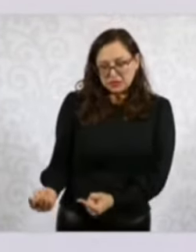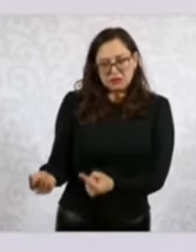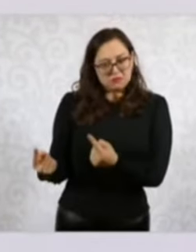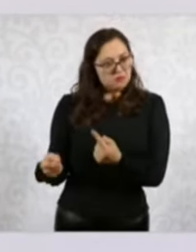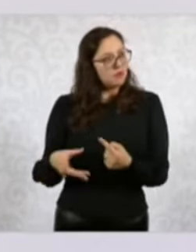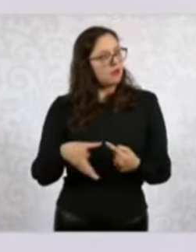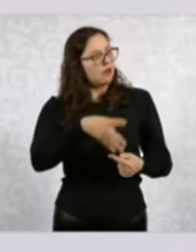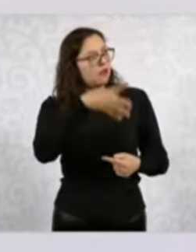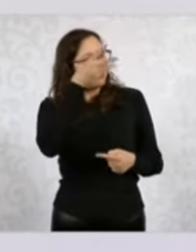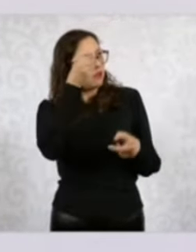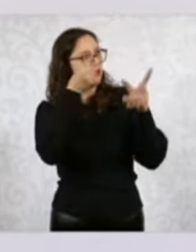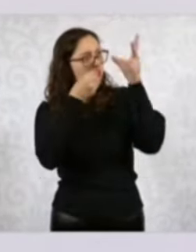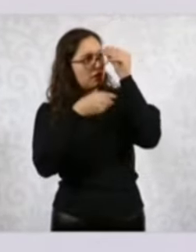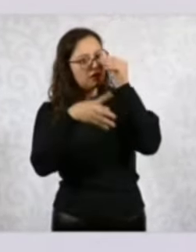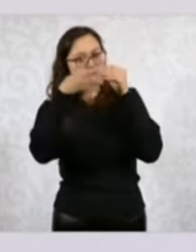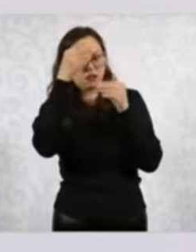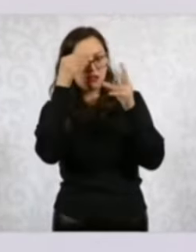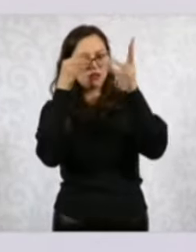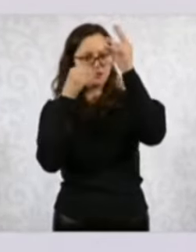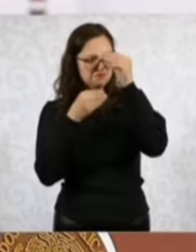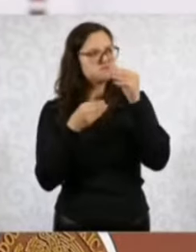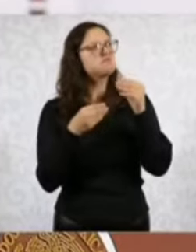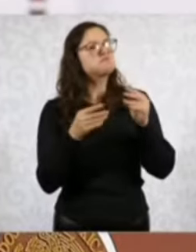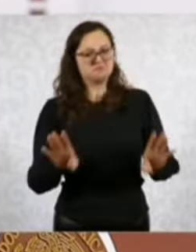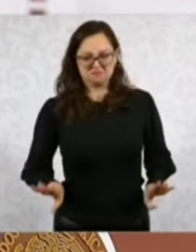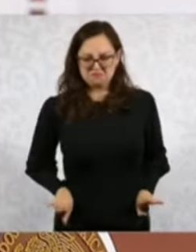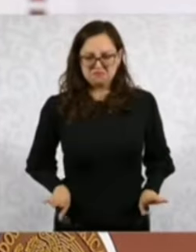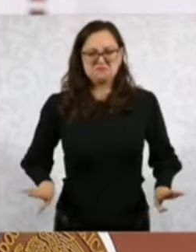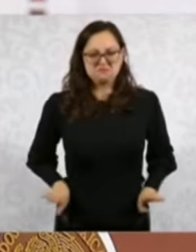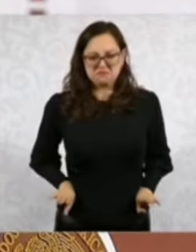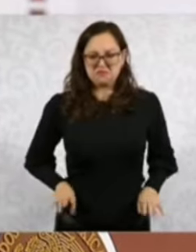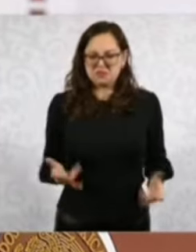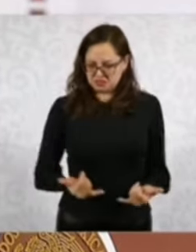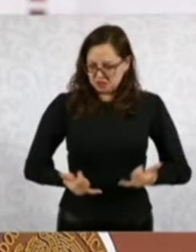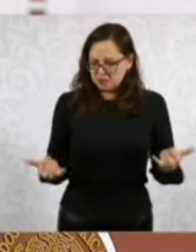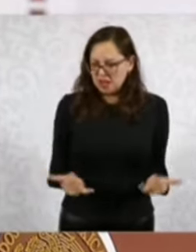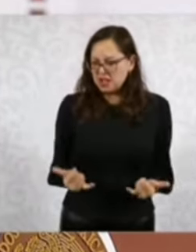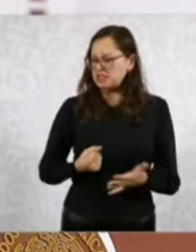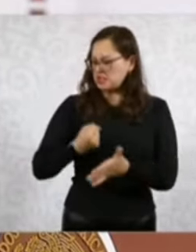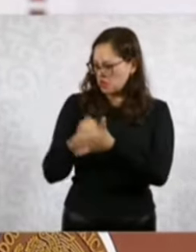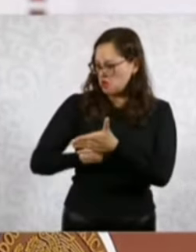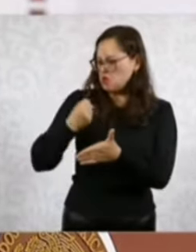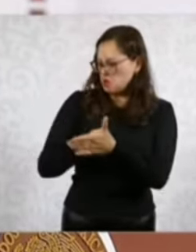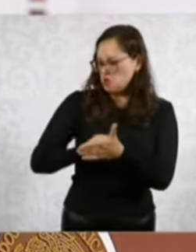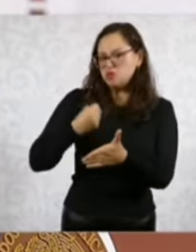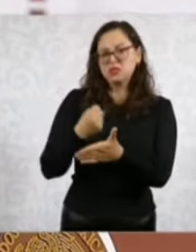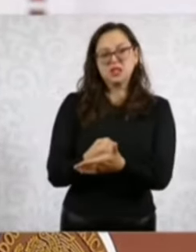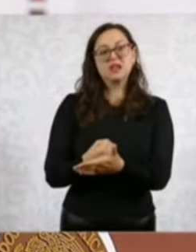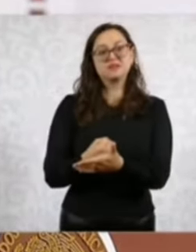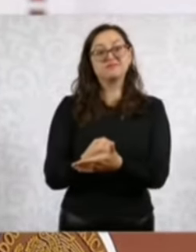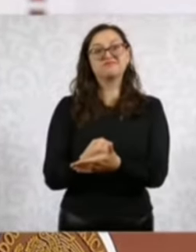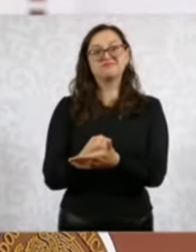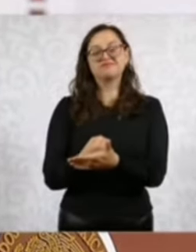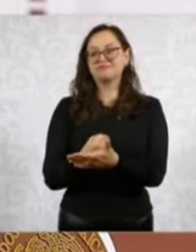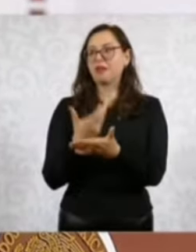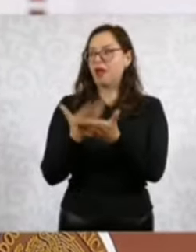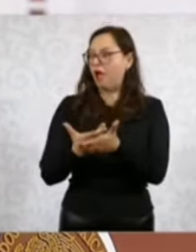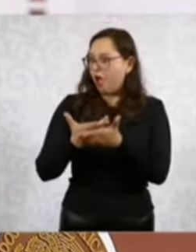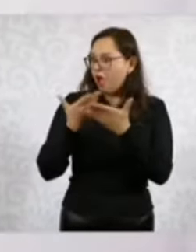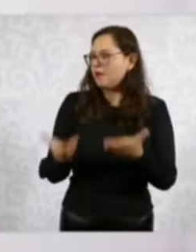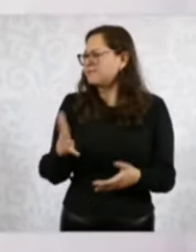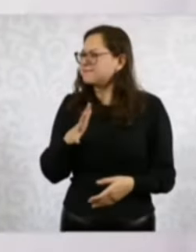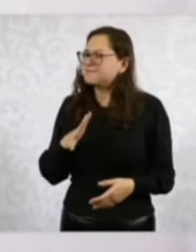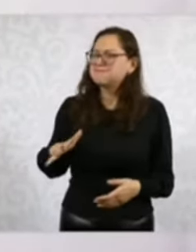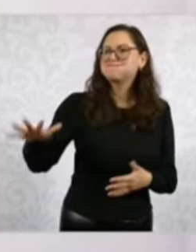práctica, esa rebeldía, esa lucha, es la cuarta transformación, es la